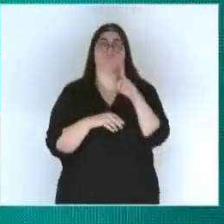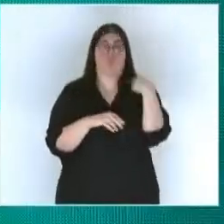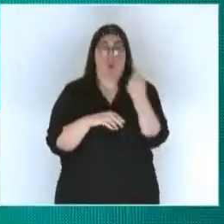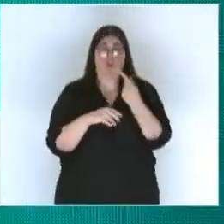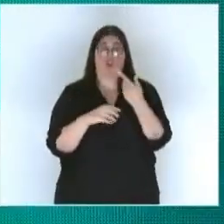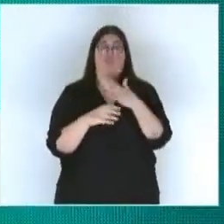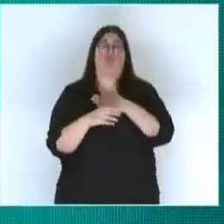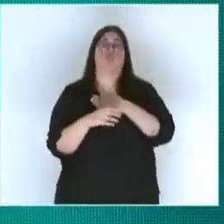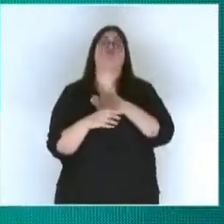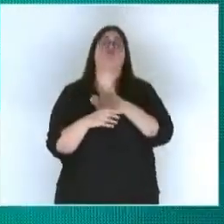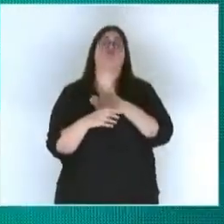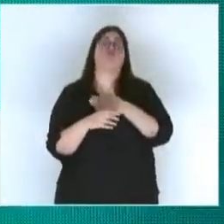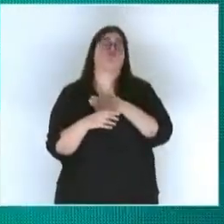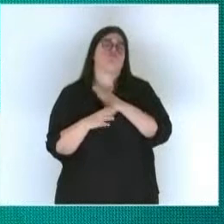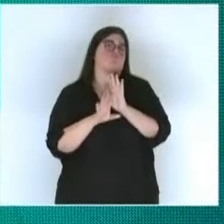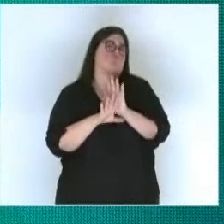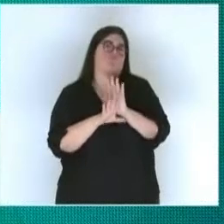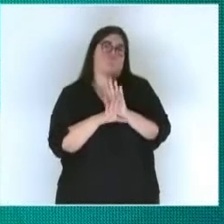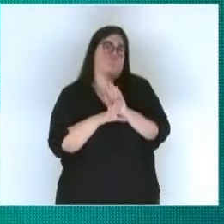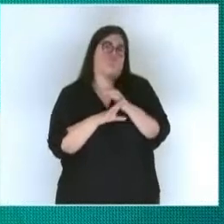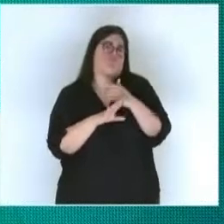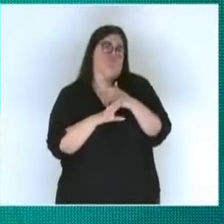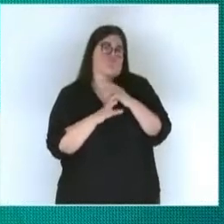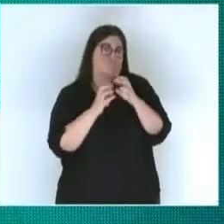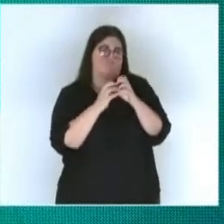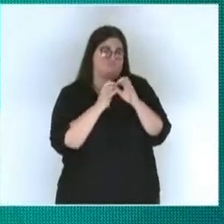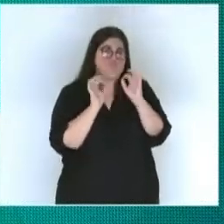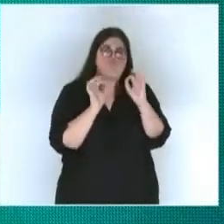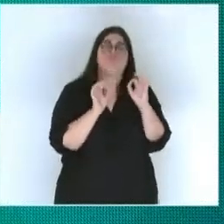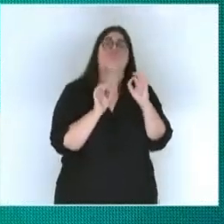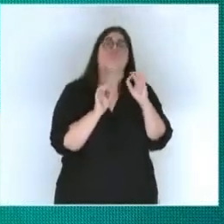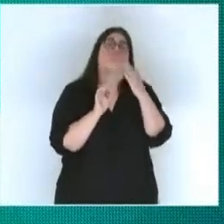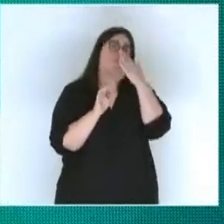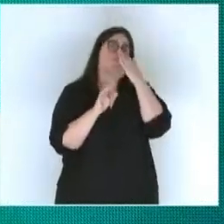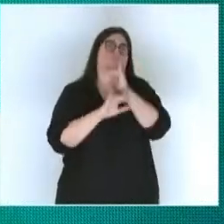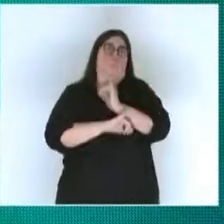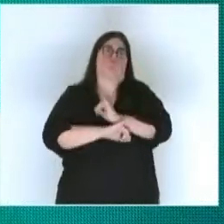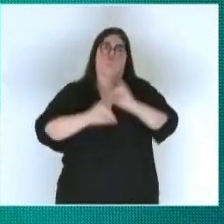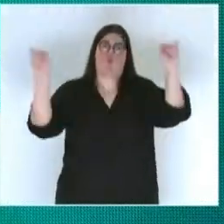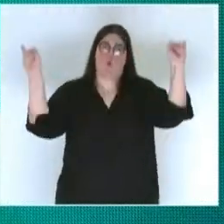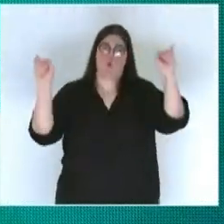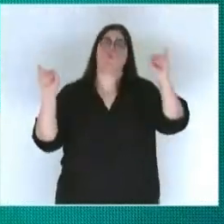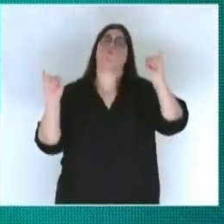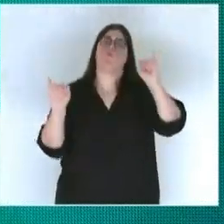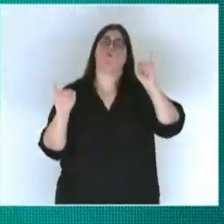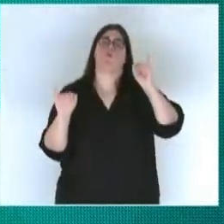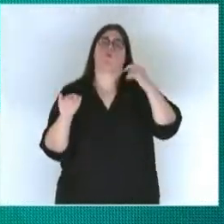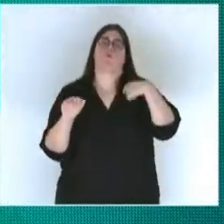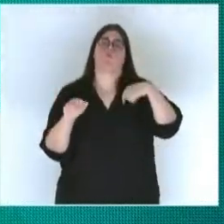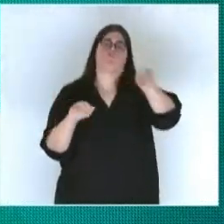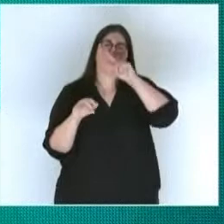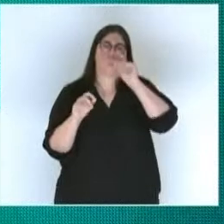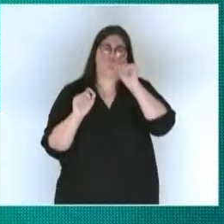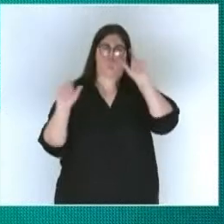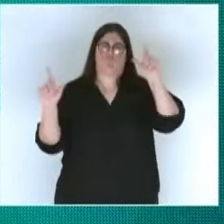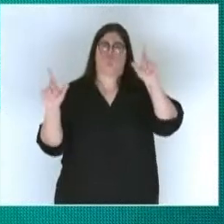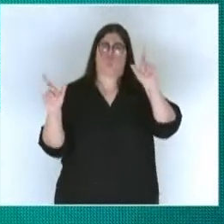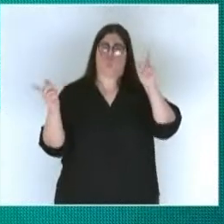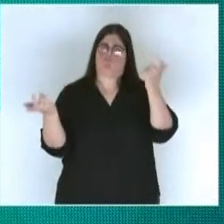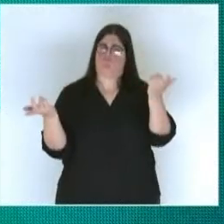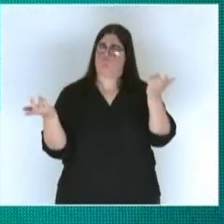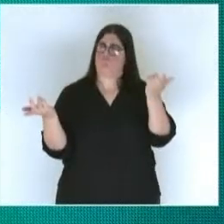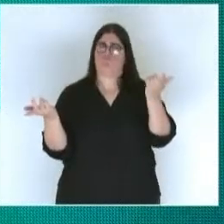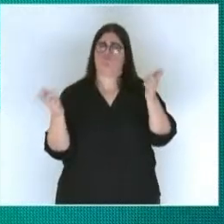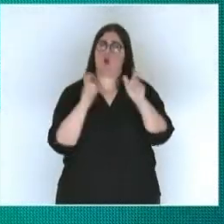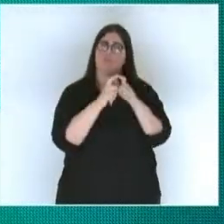lo primero que hicimos fue publicar esto y ante gran sorpresa también el